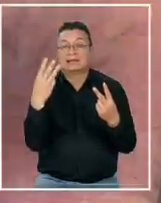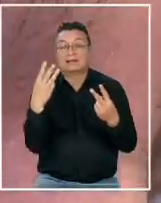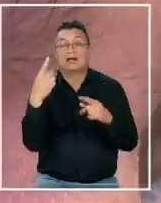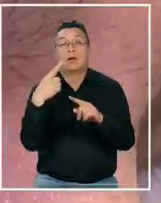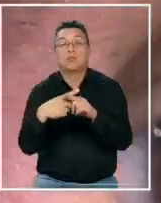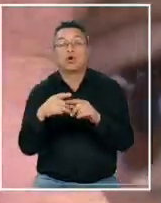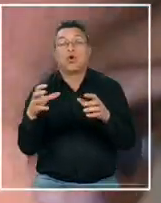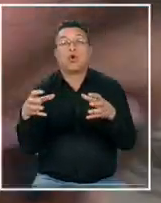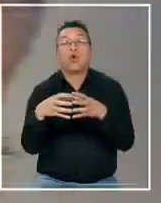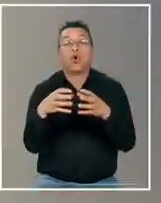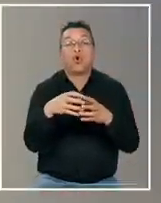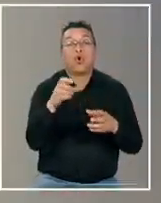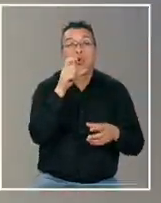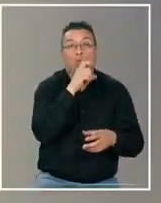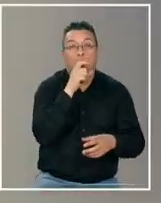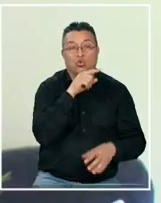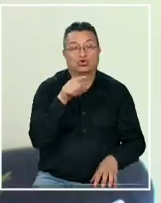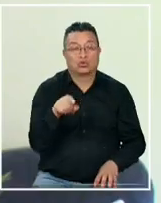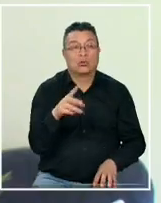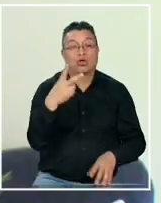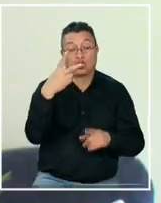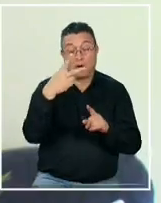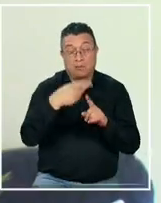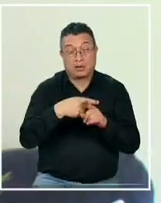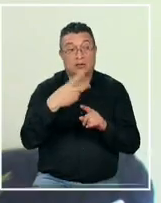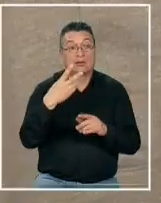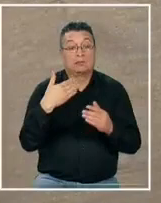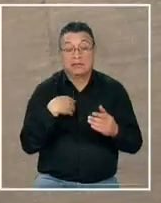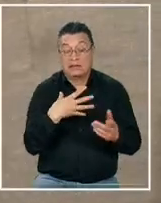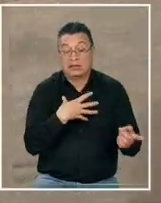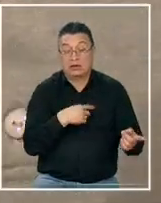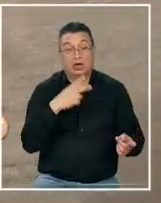entonces llevamos dos meses sin que mi hijo estudie